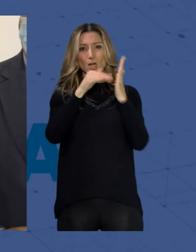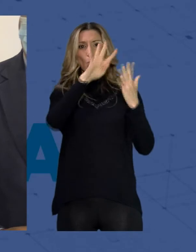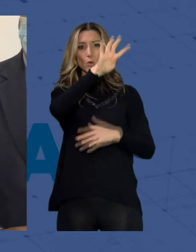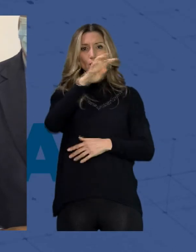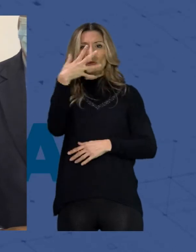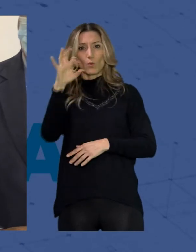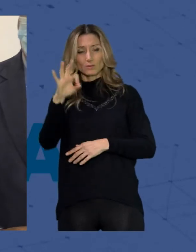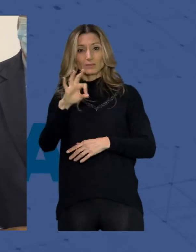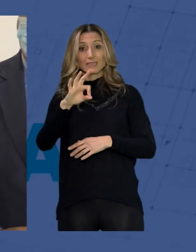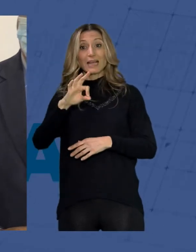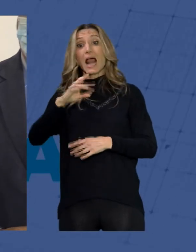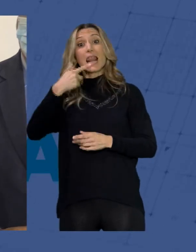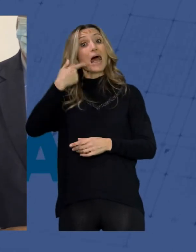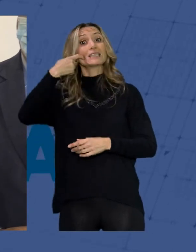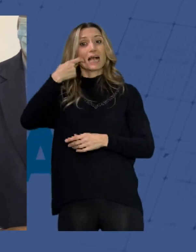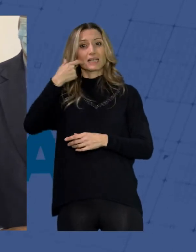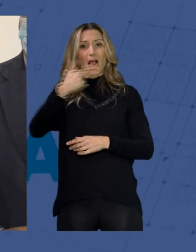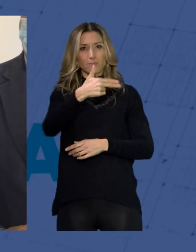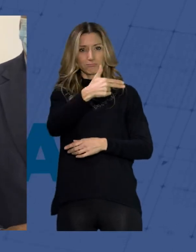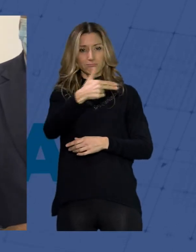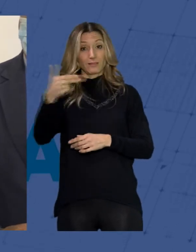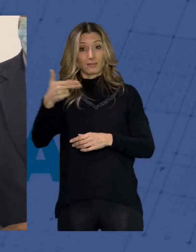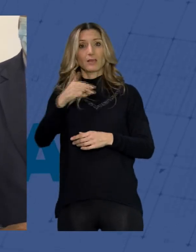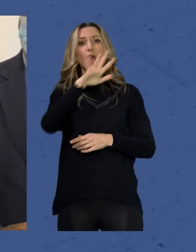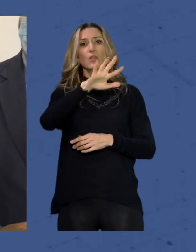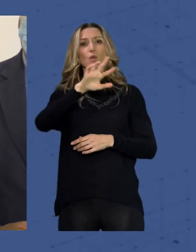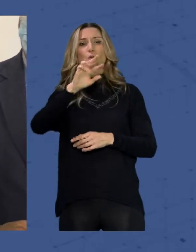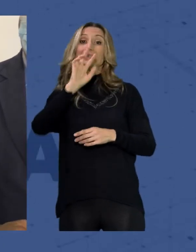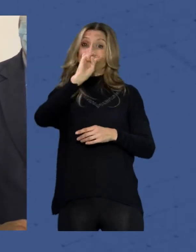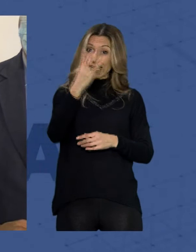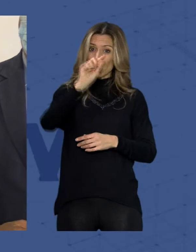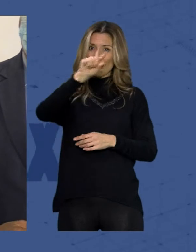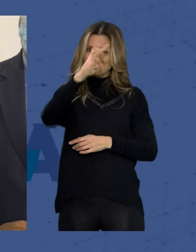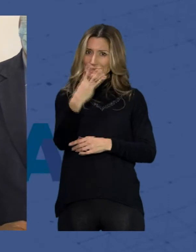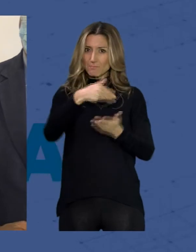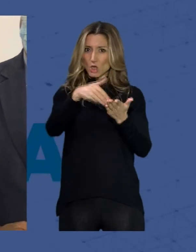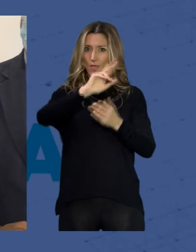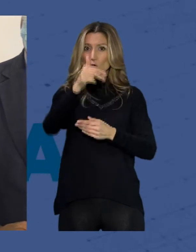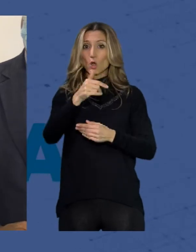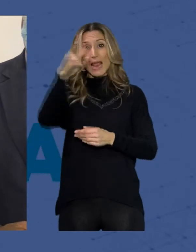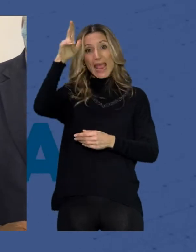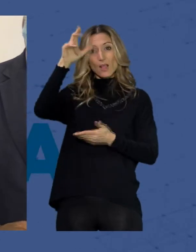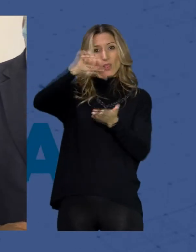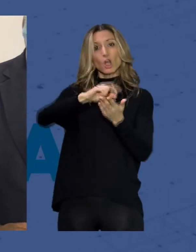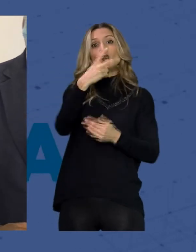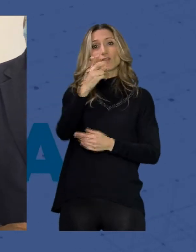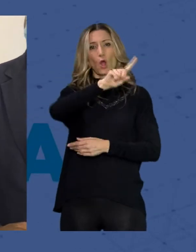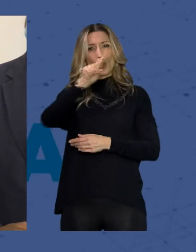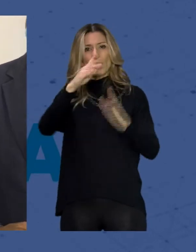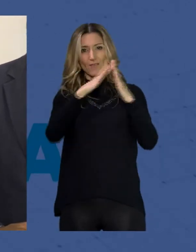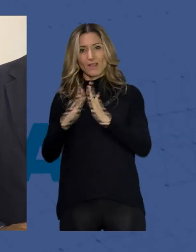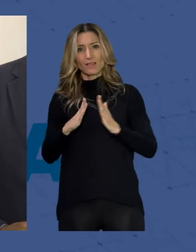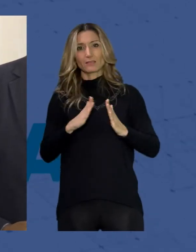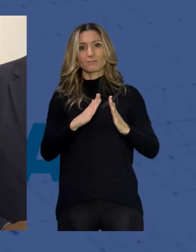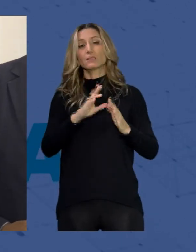chanca con 35 viviendas 3,3 millones de euros ejido centro 211 viviendas 597